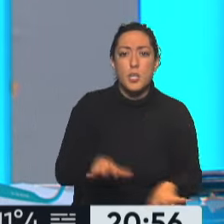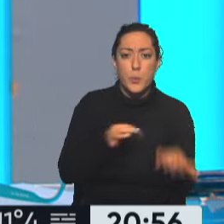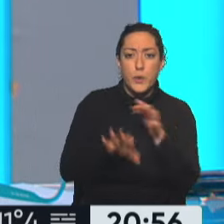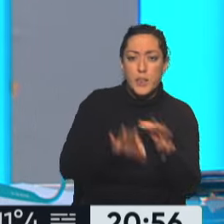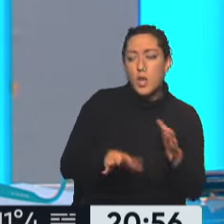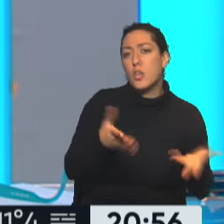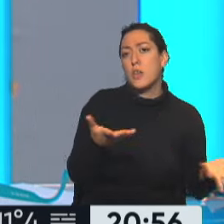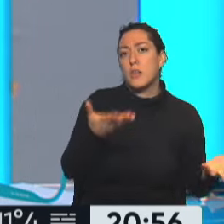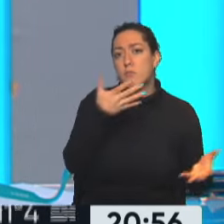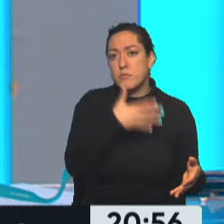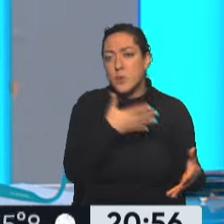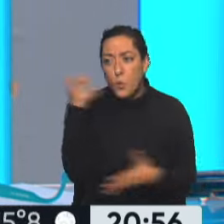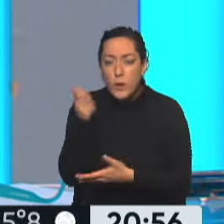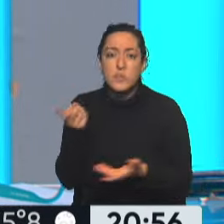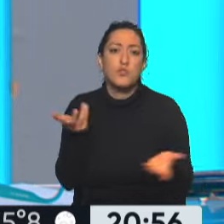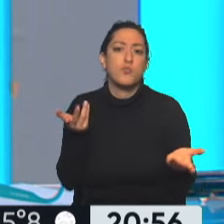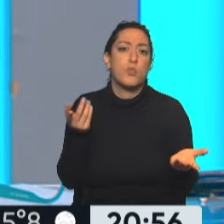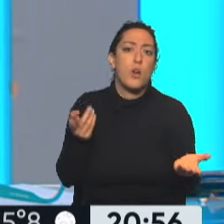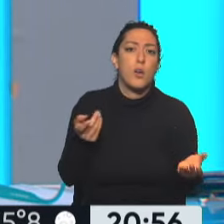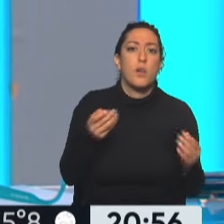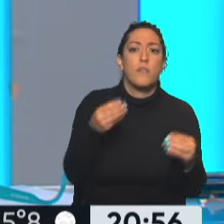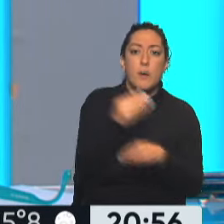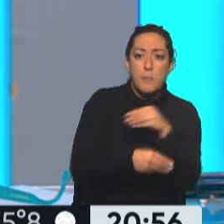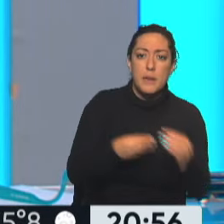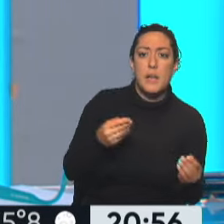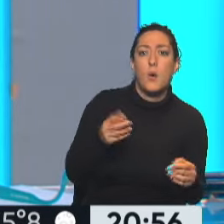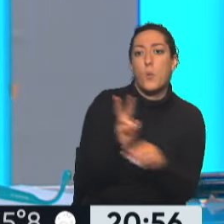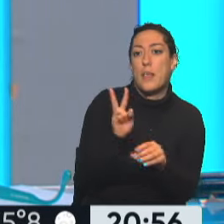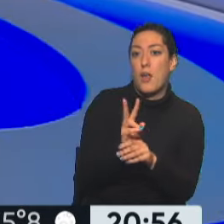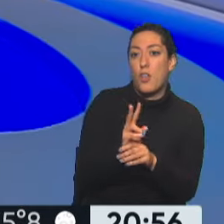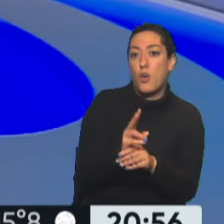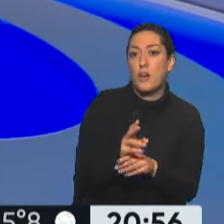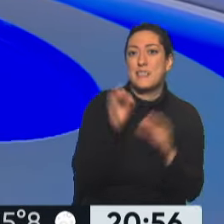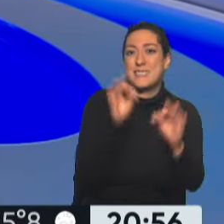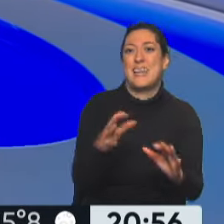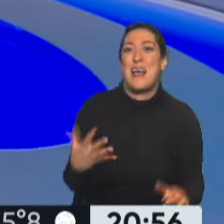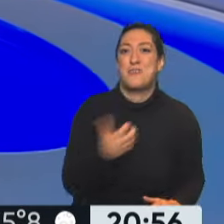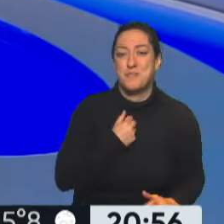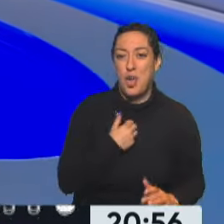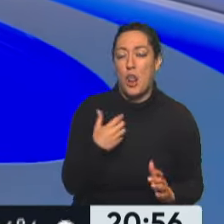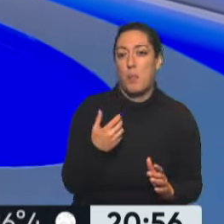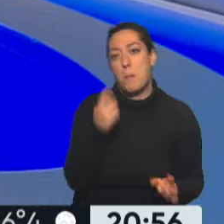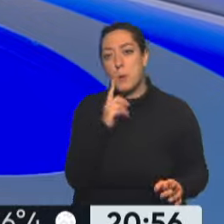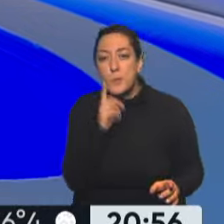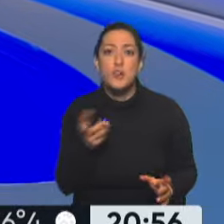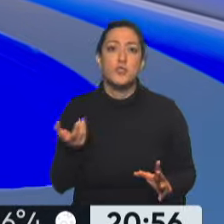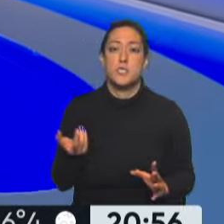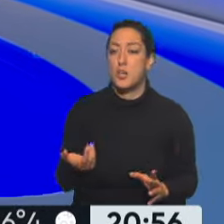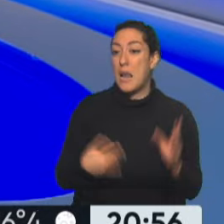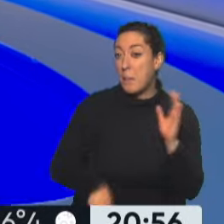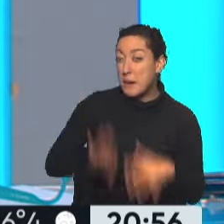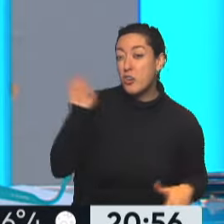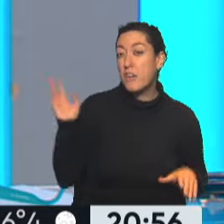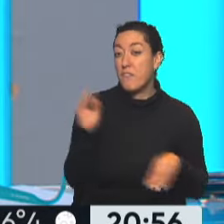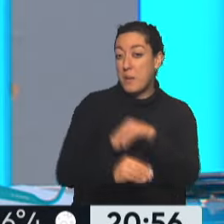tráfico de niños, a que se paguen estas cuestiones de que por ahí puedas ponerte como cuidador para después llegar a la adopción. En realidad, en la mayoría de